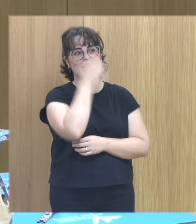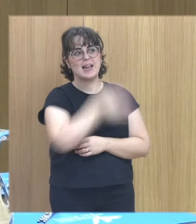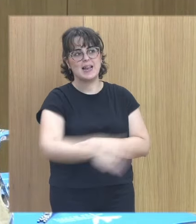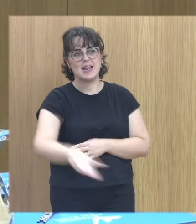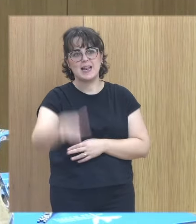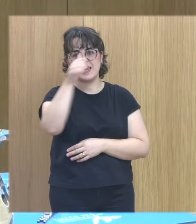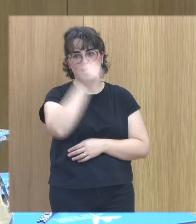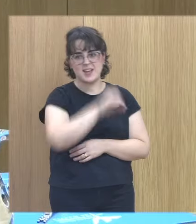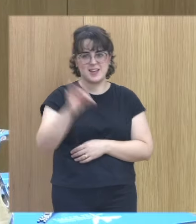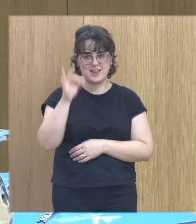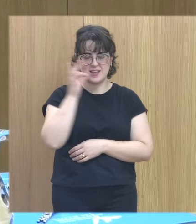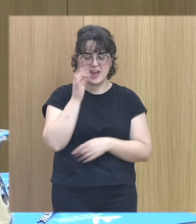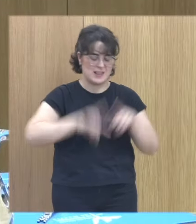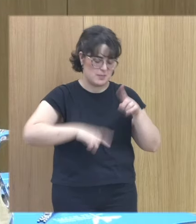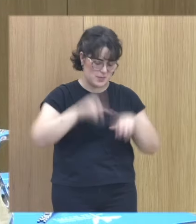o una niña